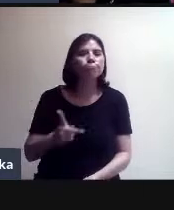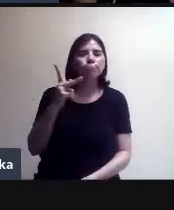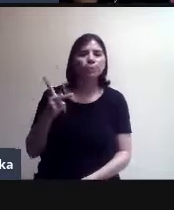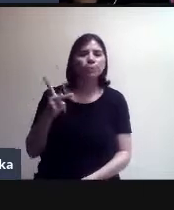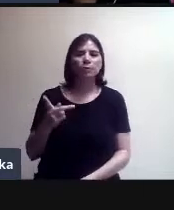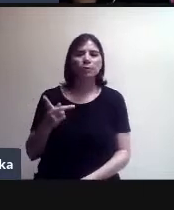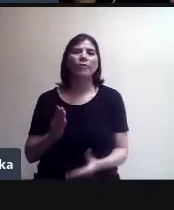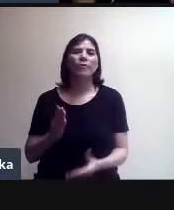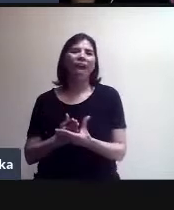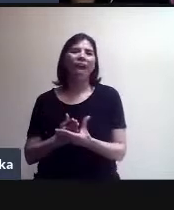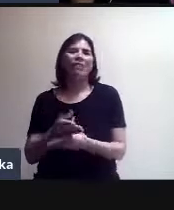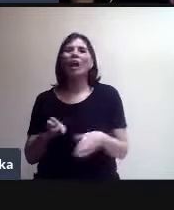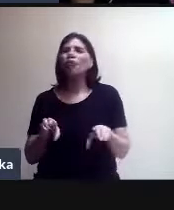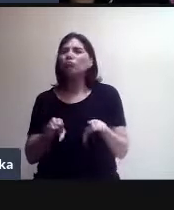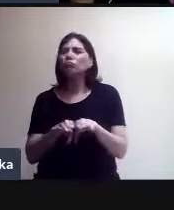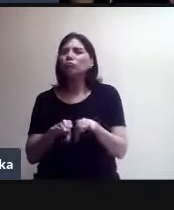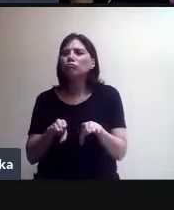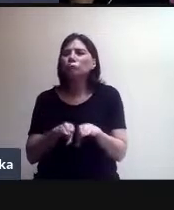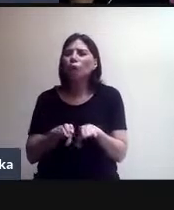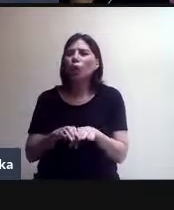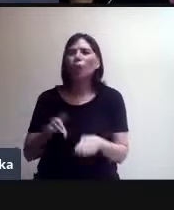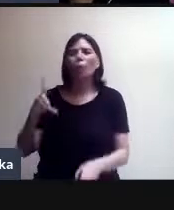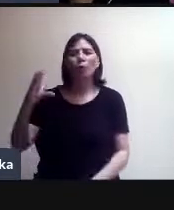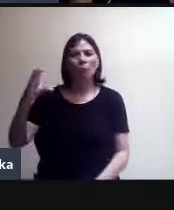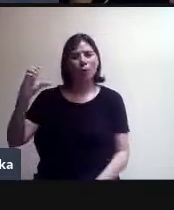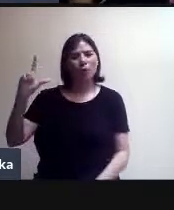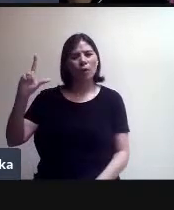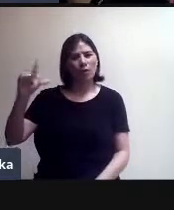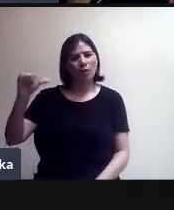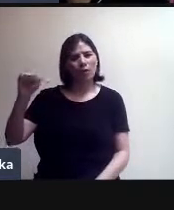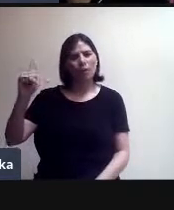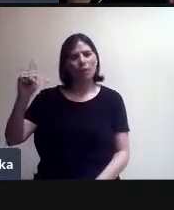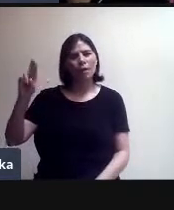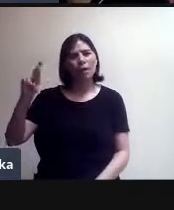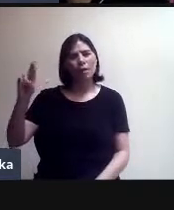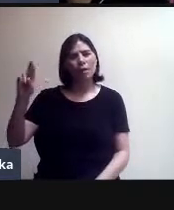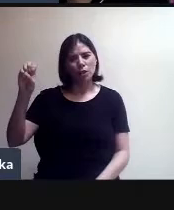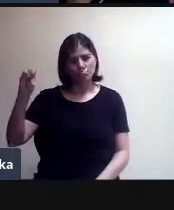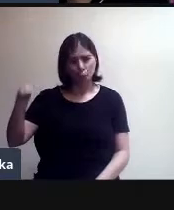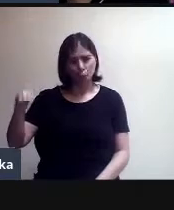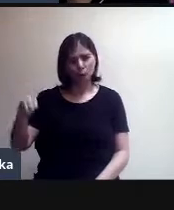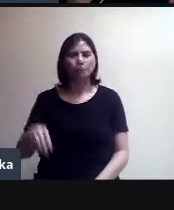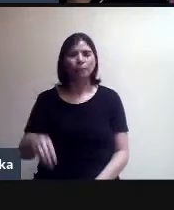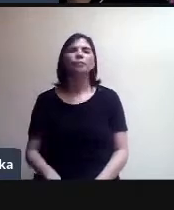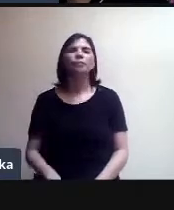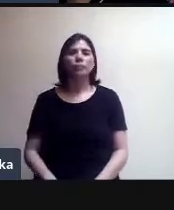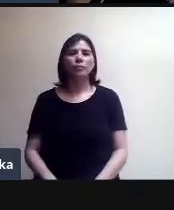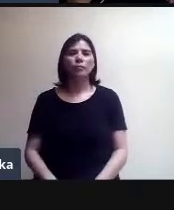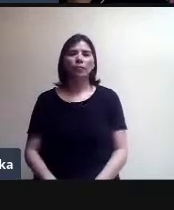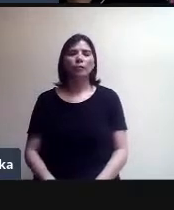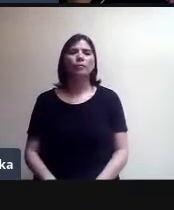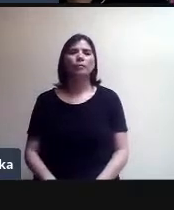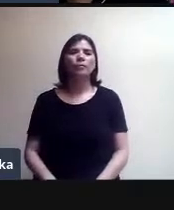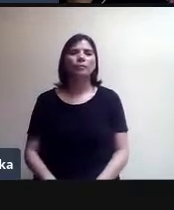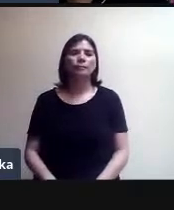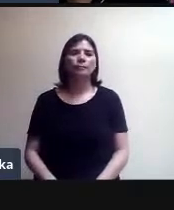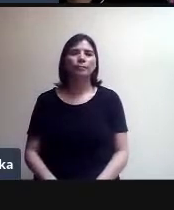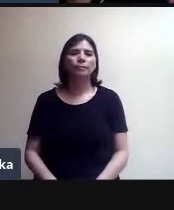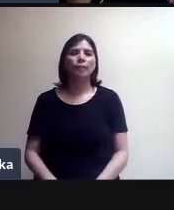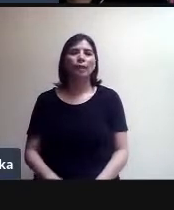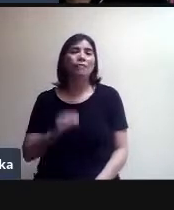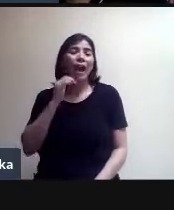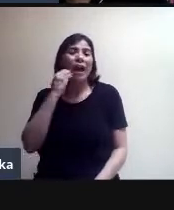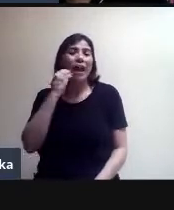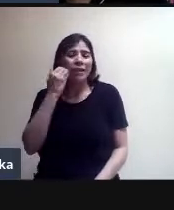desde Classroom. Ok. Por favor, sí. Sí. Bueno, nada más quisiera